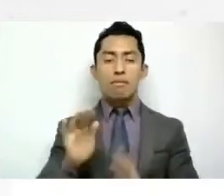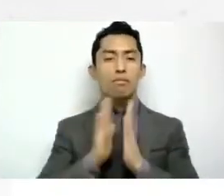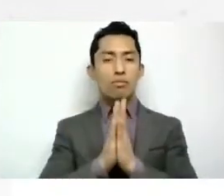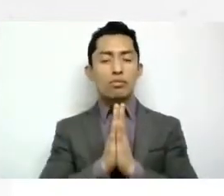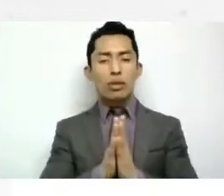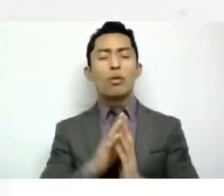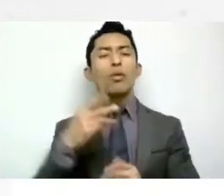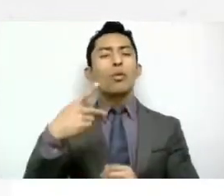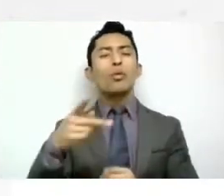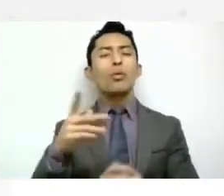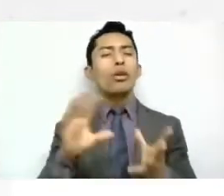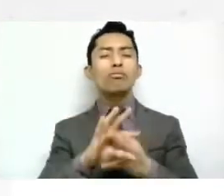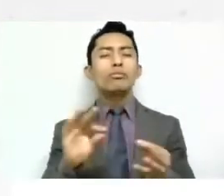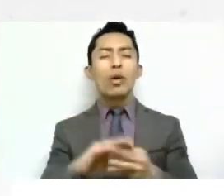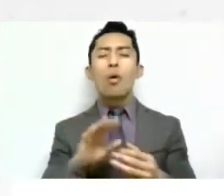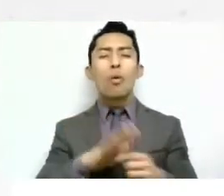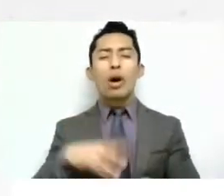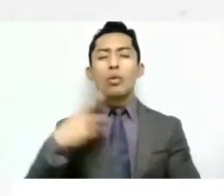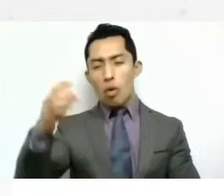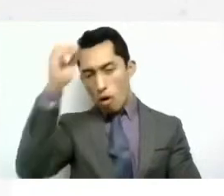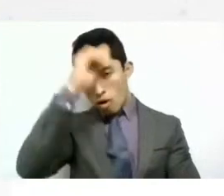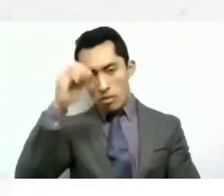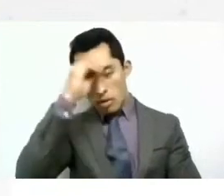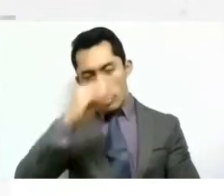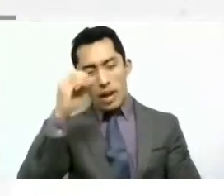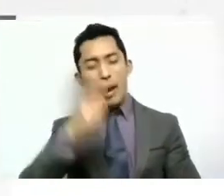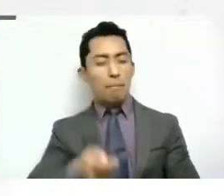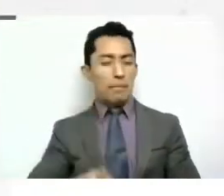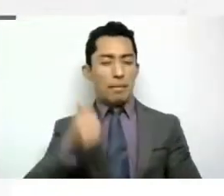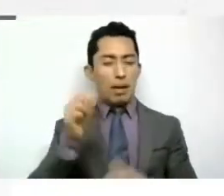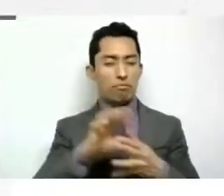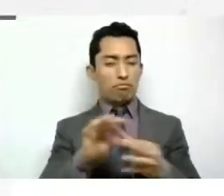sería como tu posición en relación con este primer bloque.